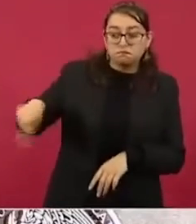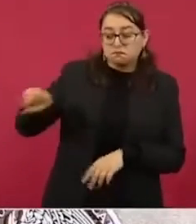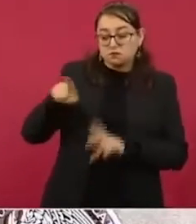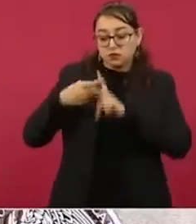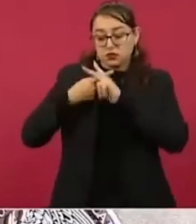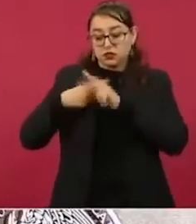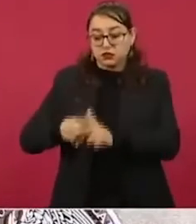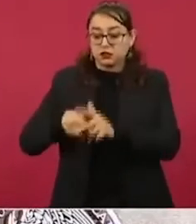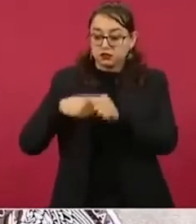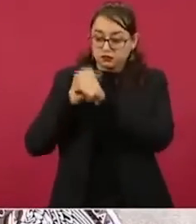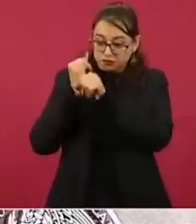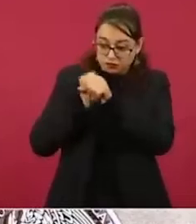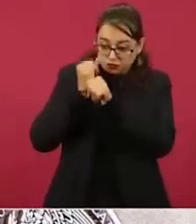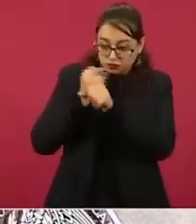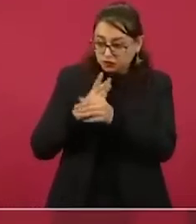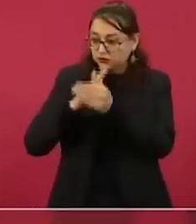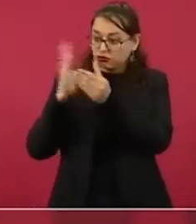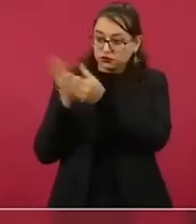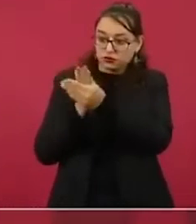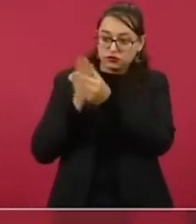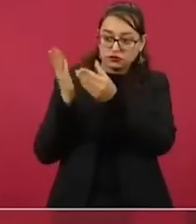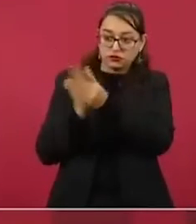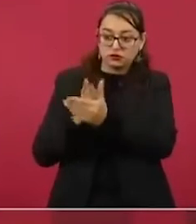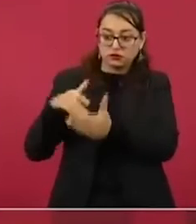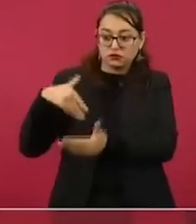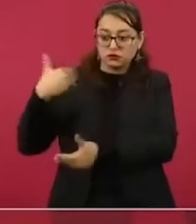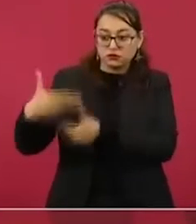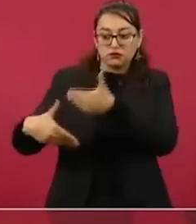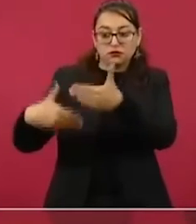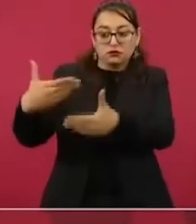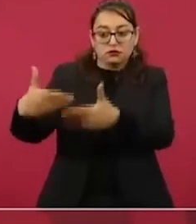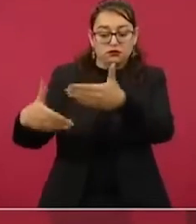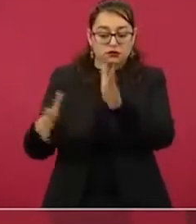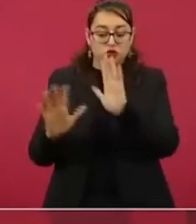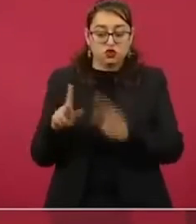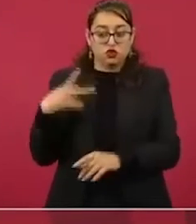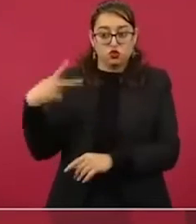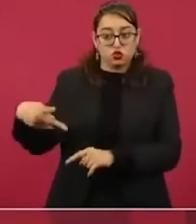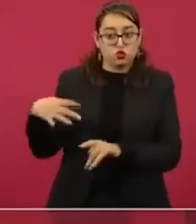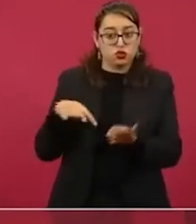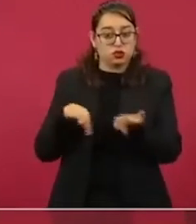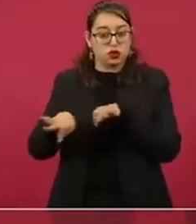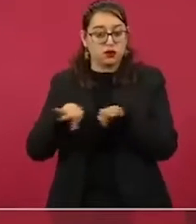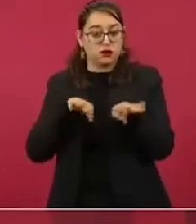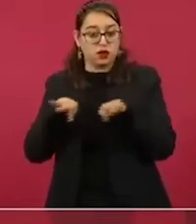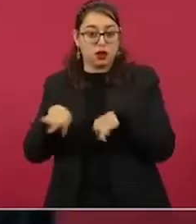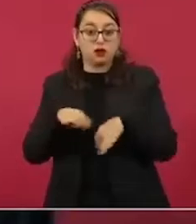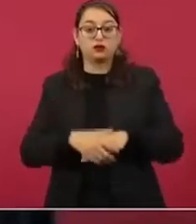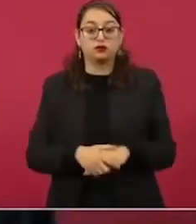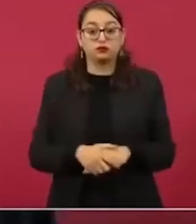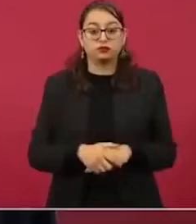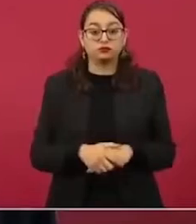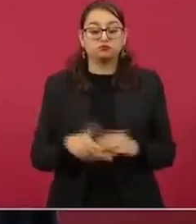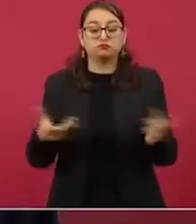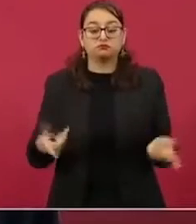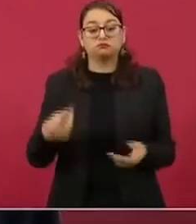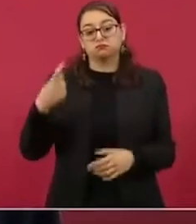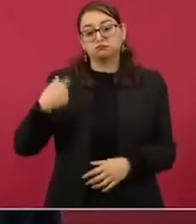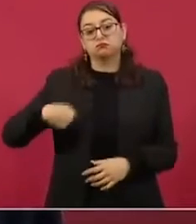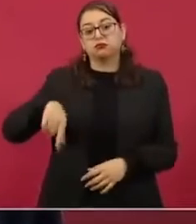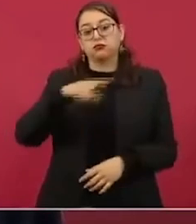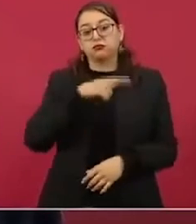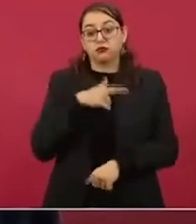la carpeta de investigación respectiva. Y lo único que nosotros respetuosamente